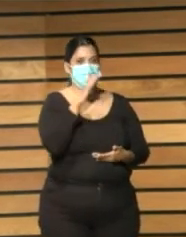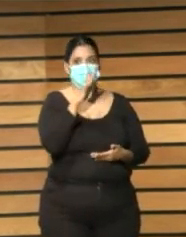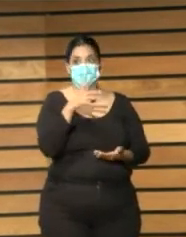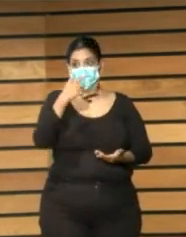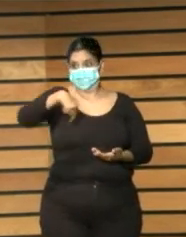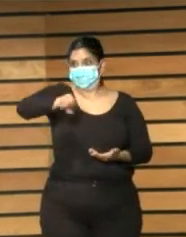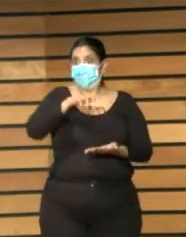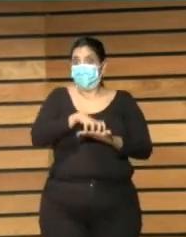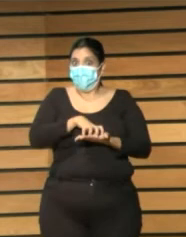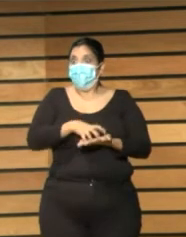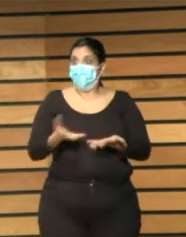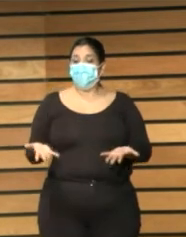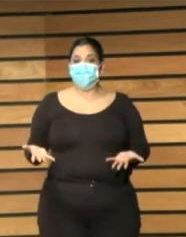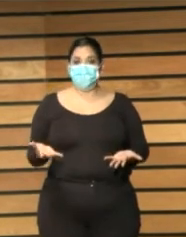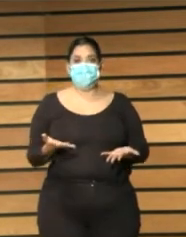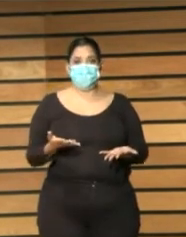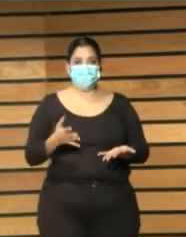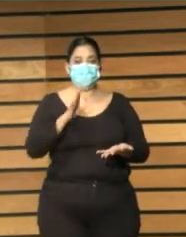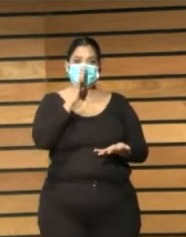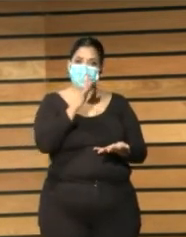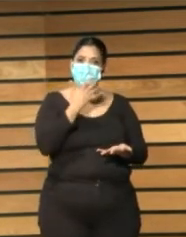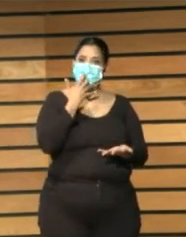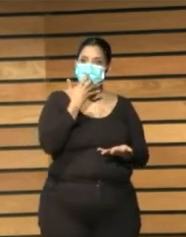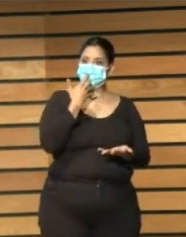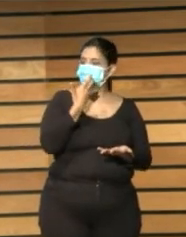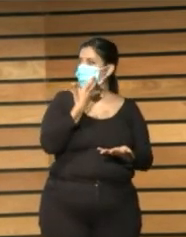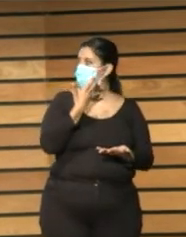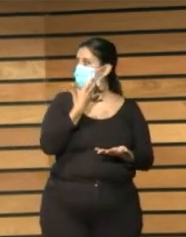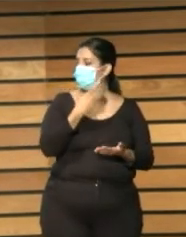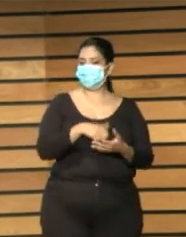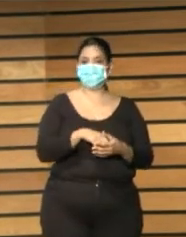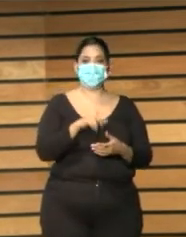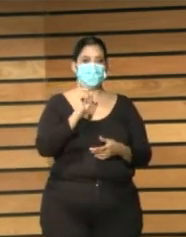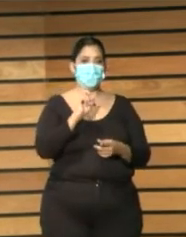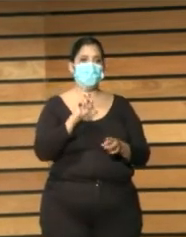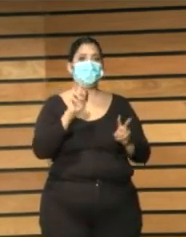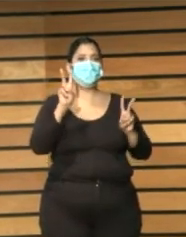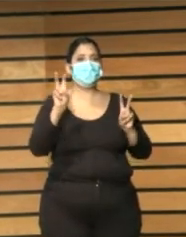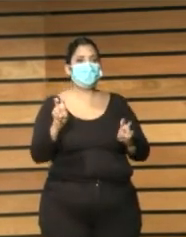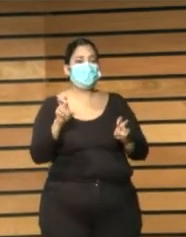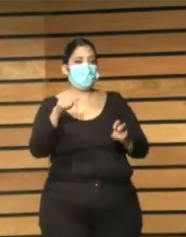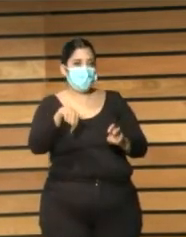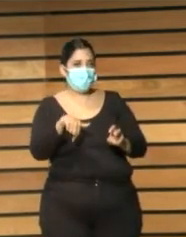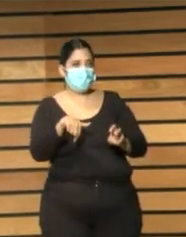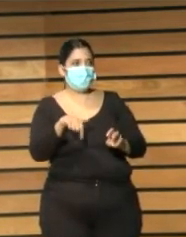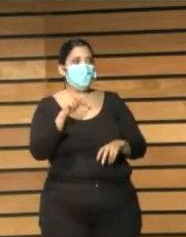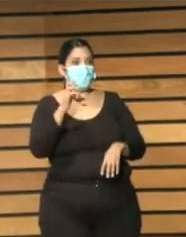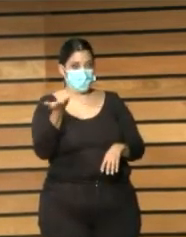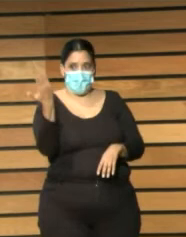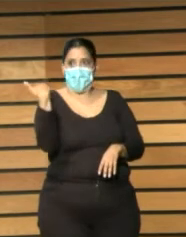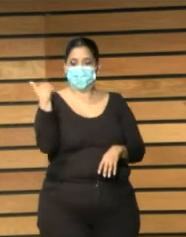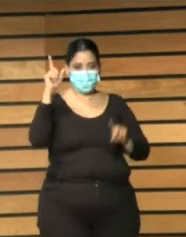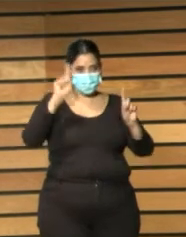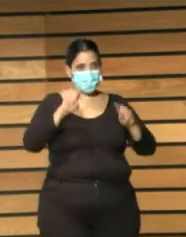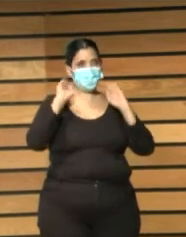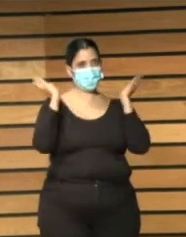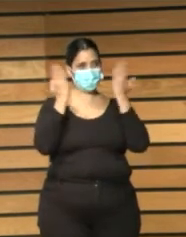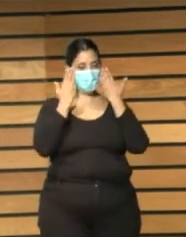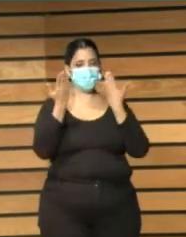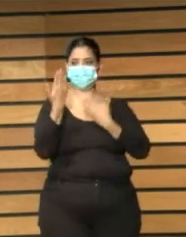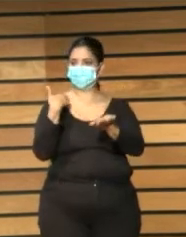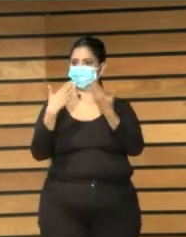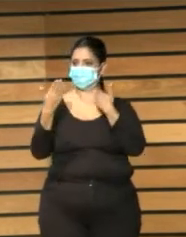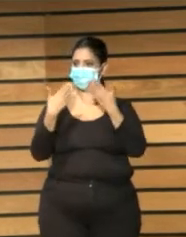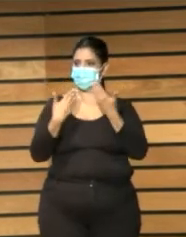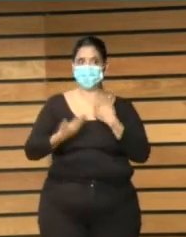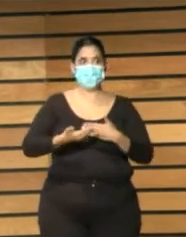no solamente por el caso concreto de la presentación del estudio que voy a aludir esto ya venía de congresos previos se habló del valor de las